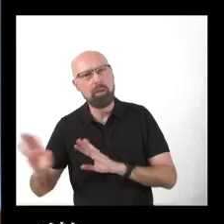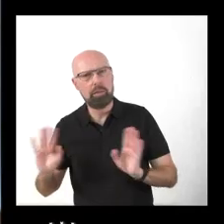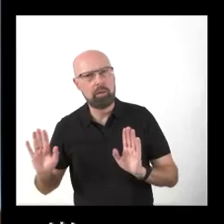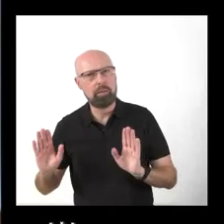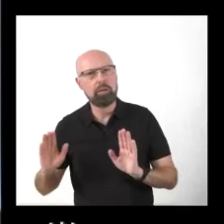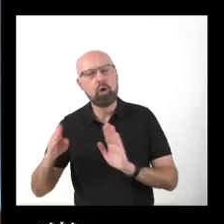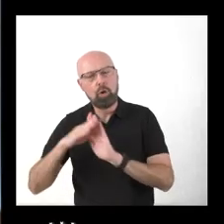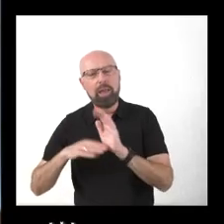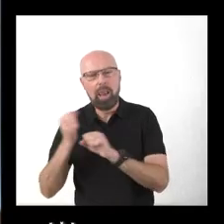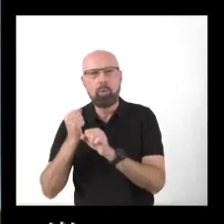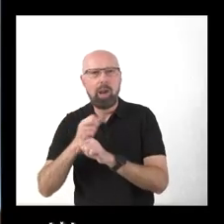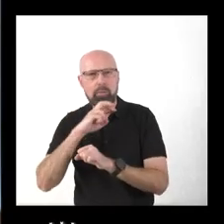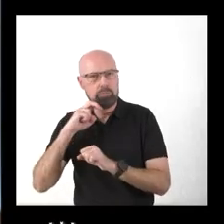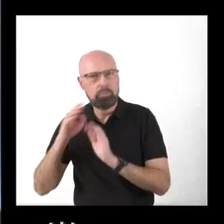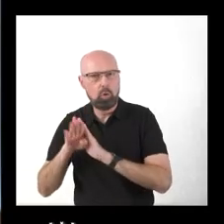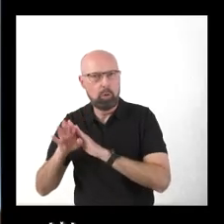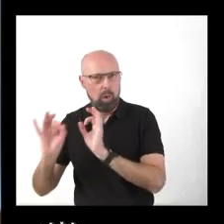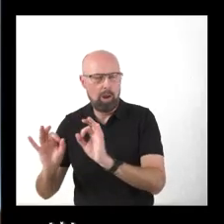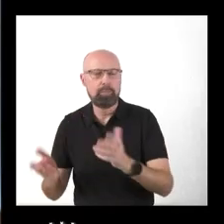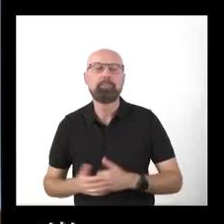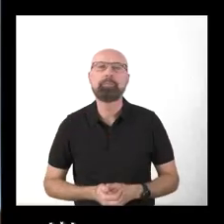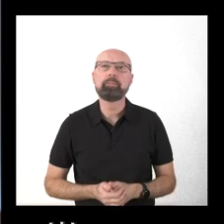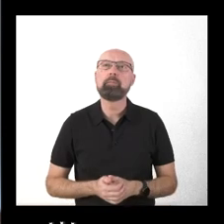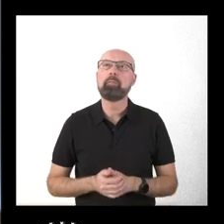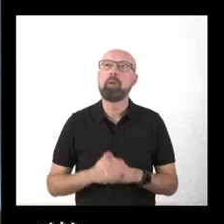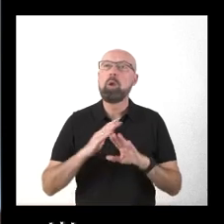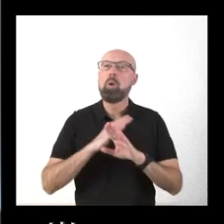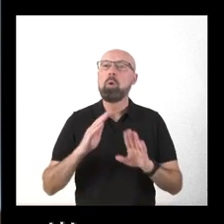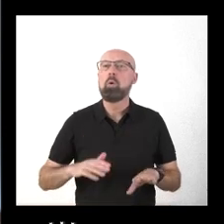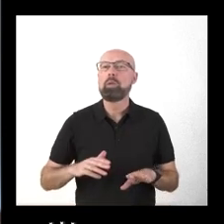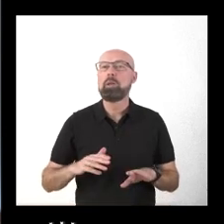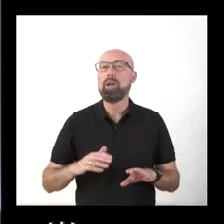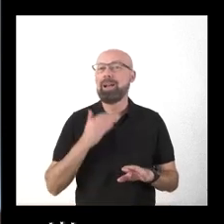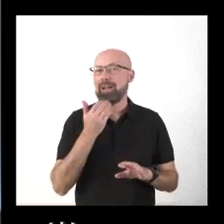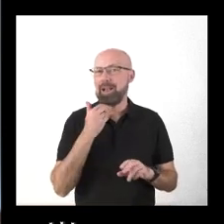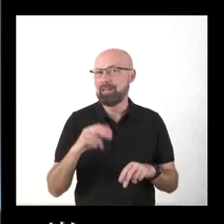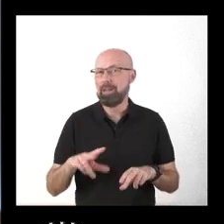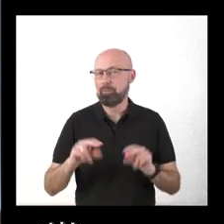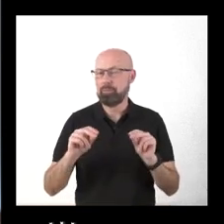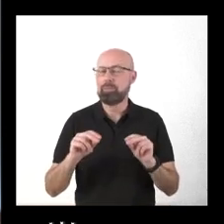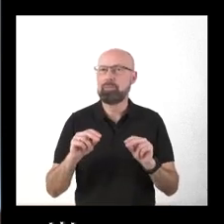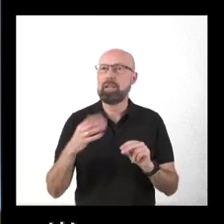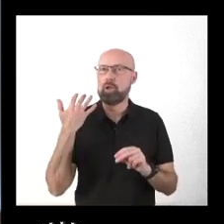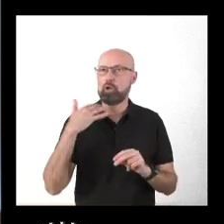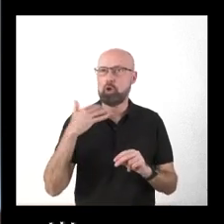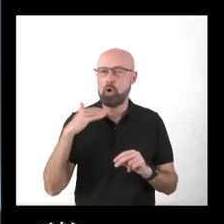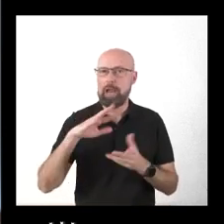La penúltima intervención es la de Encarna Muñoz, de Soria Noticias. Encarna, tu turno.